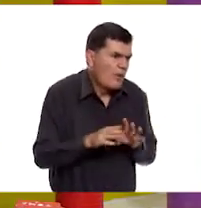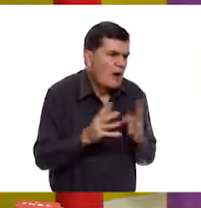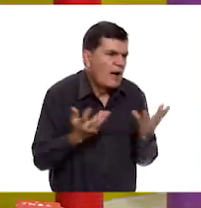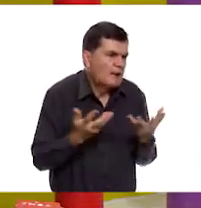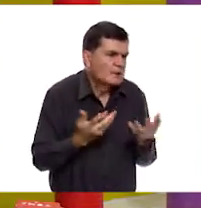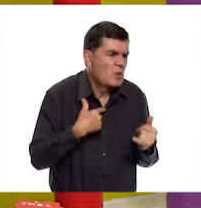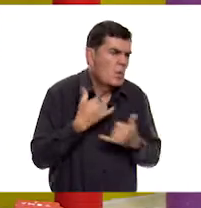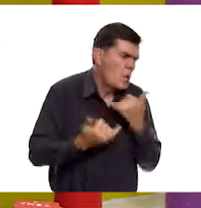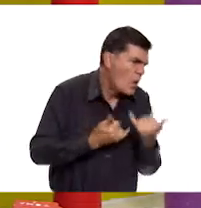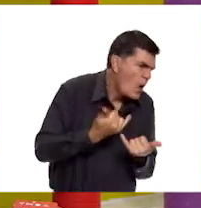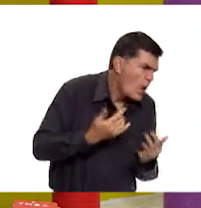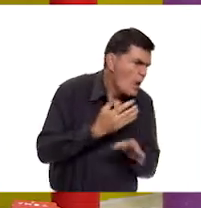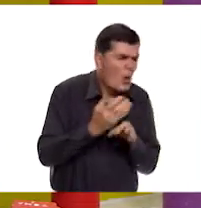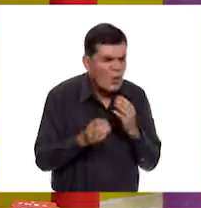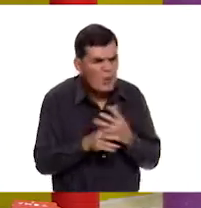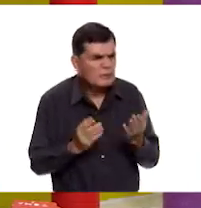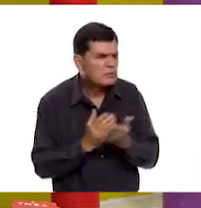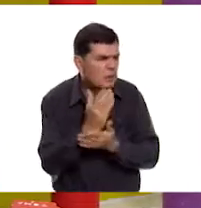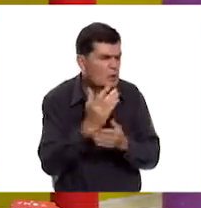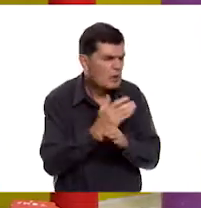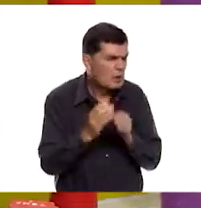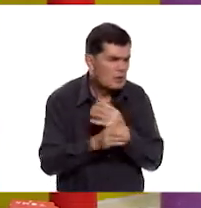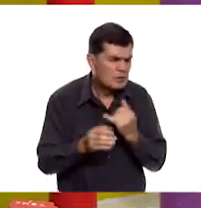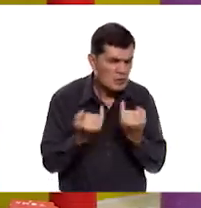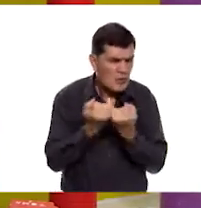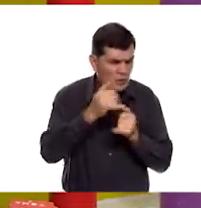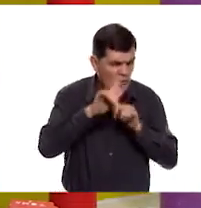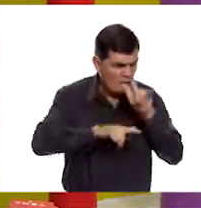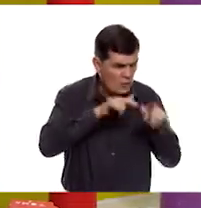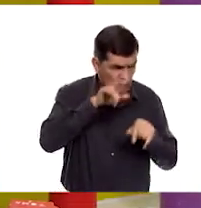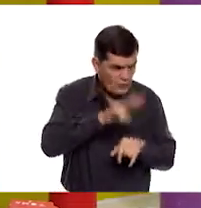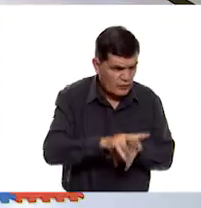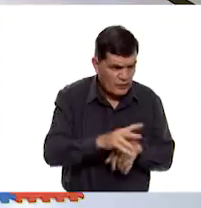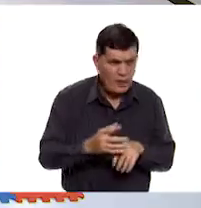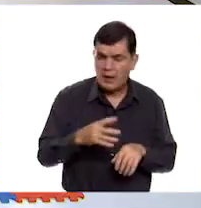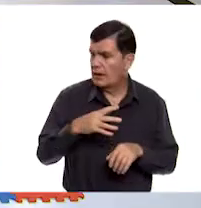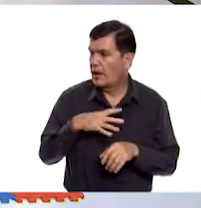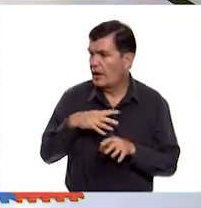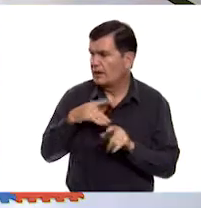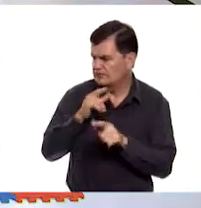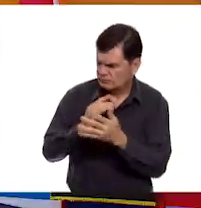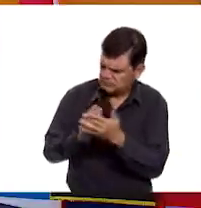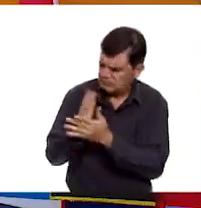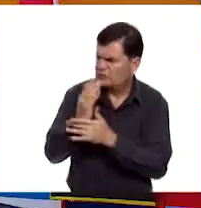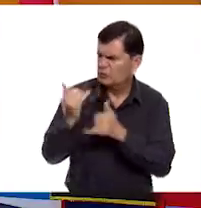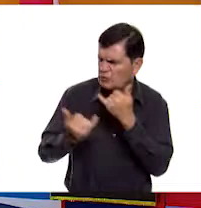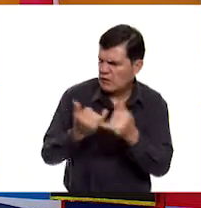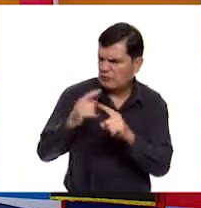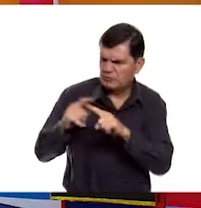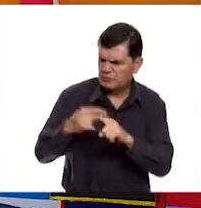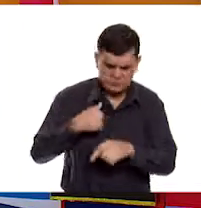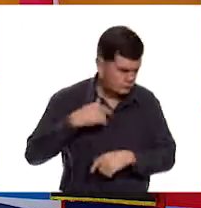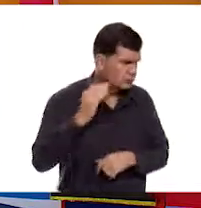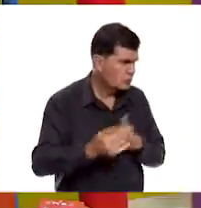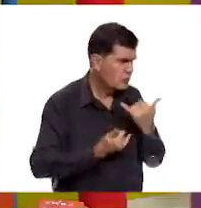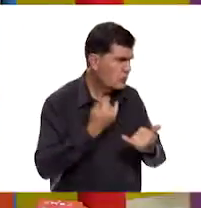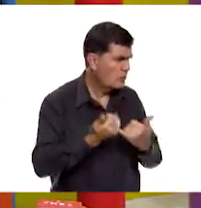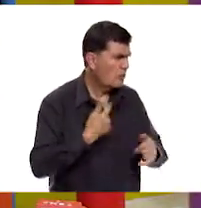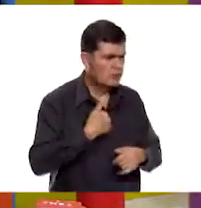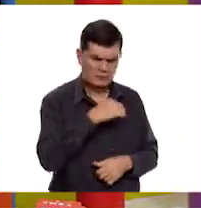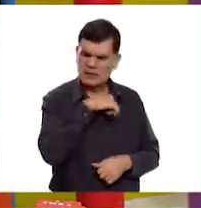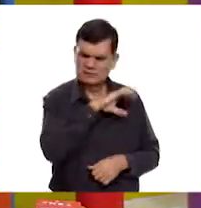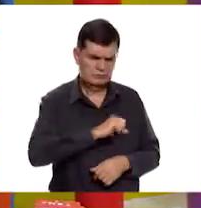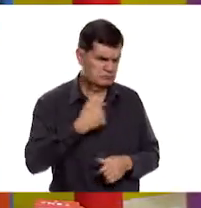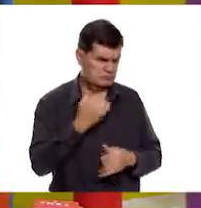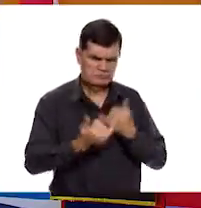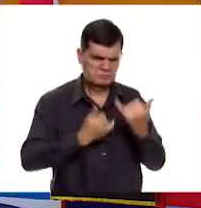hacer? ¿Va a haber juegos? ¿Va a haber retos? ¿Así como en una feria real? ¿Va a haber juegos, retos de todo? Ah, pues yo estoy dispuesta a jugar porque además soy muy